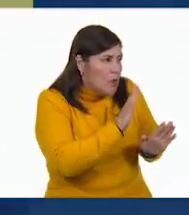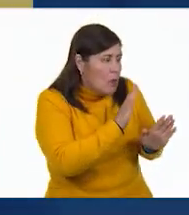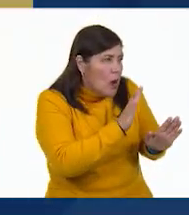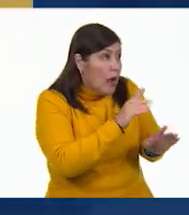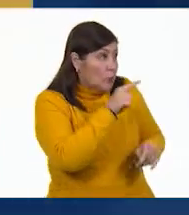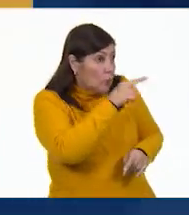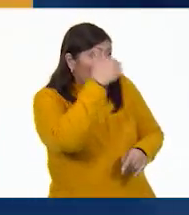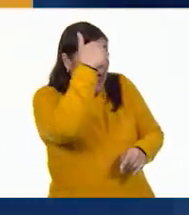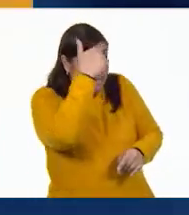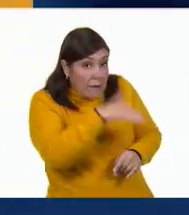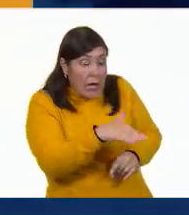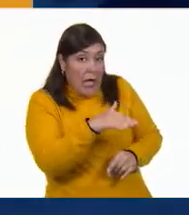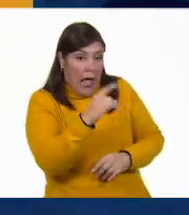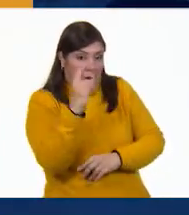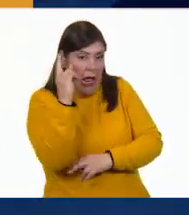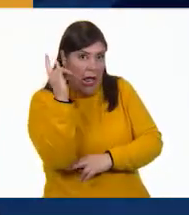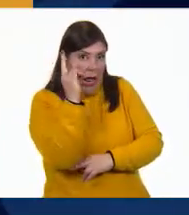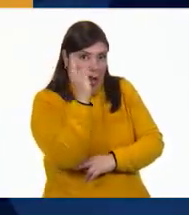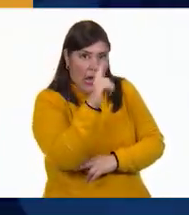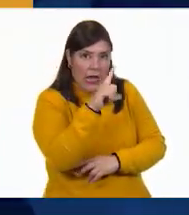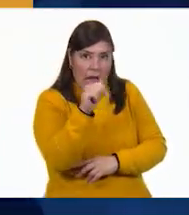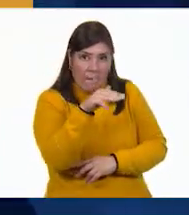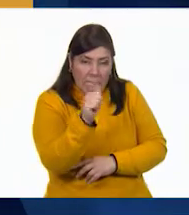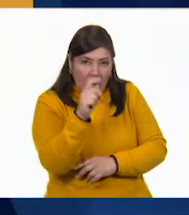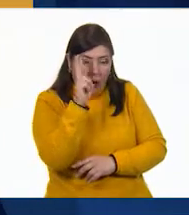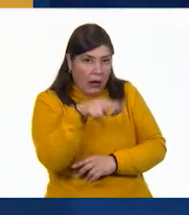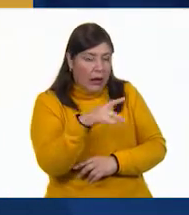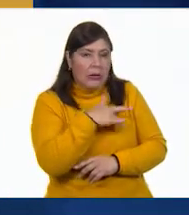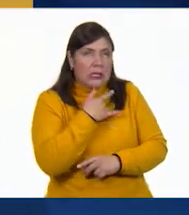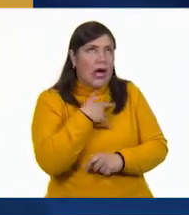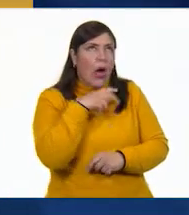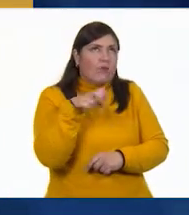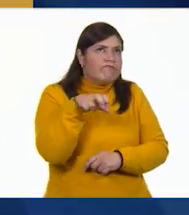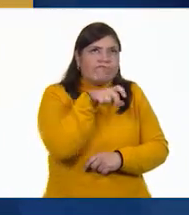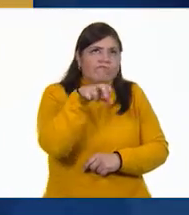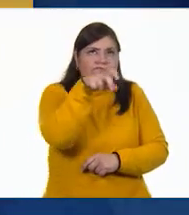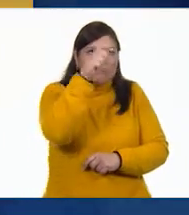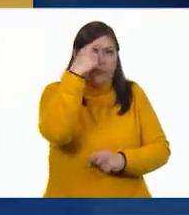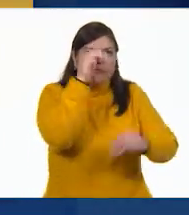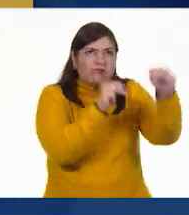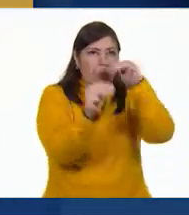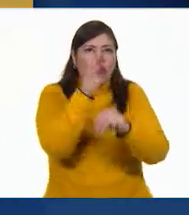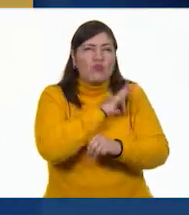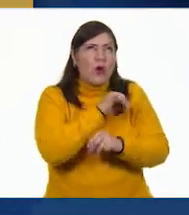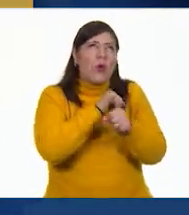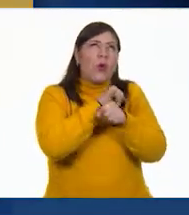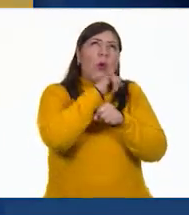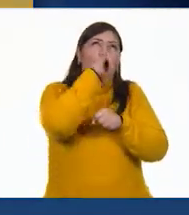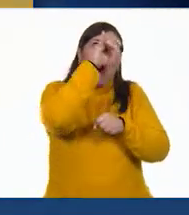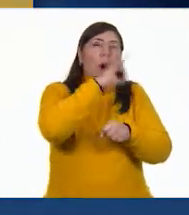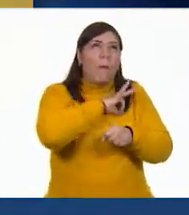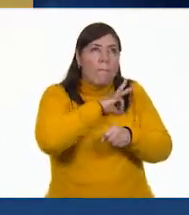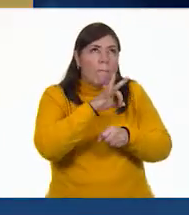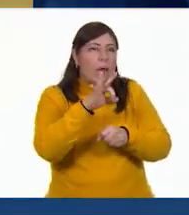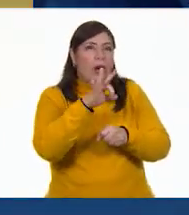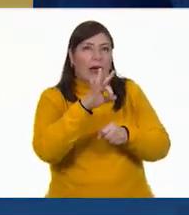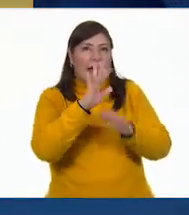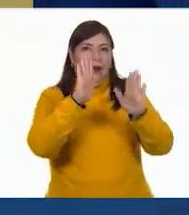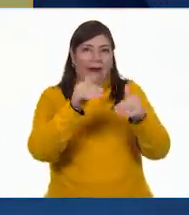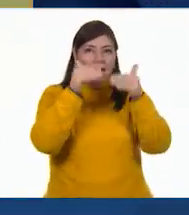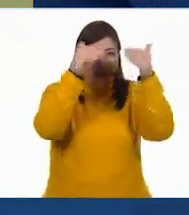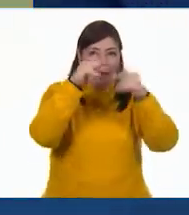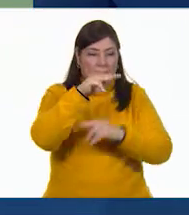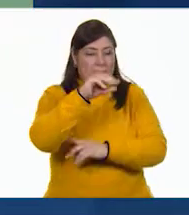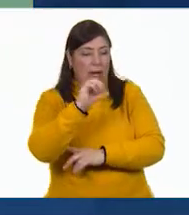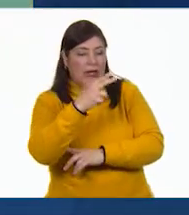¿Sabías que las llamas somos muy buenas para escalar? Y es por eso que llegamos muy fácilmente a Machu Picchu.